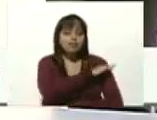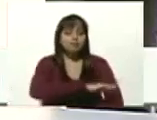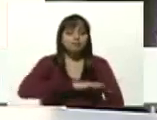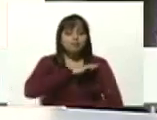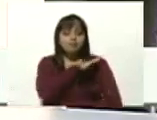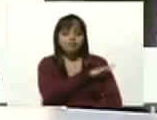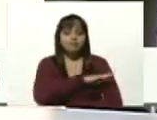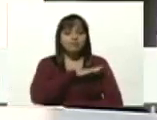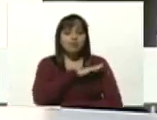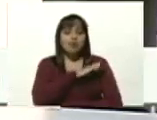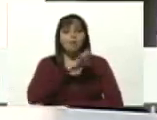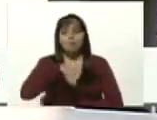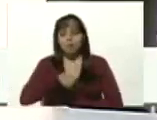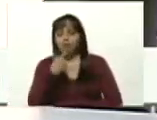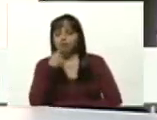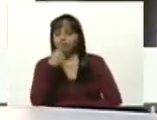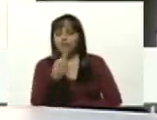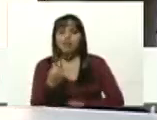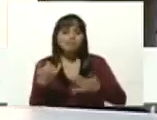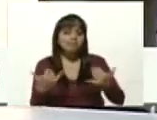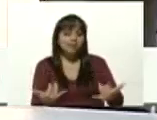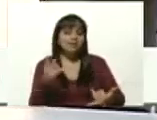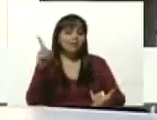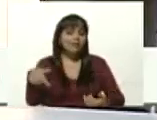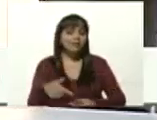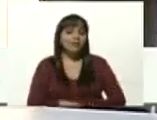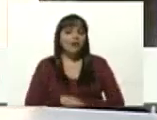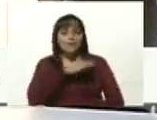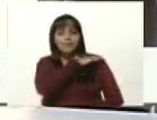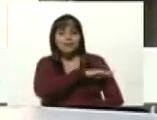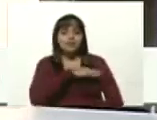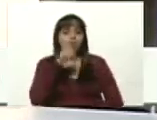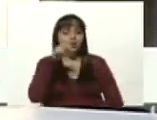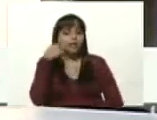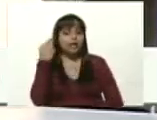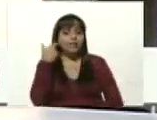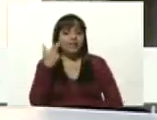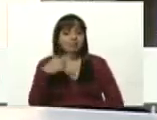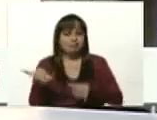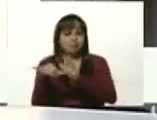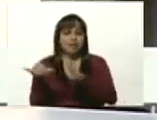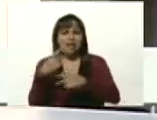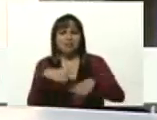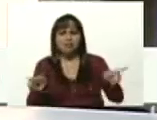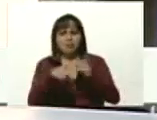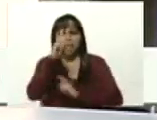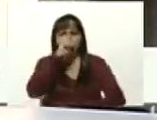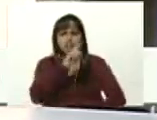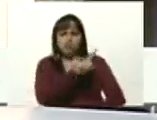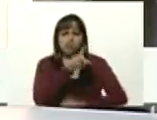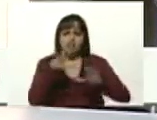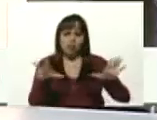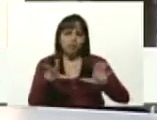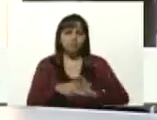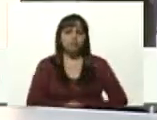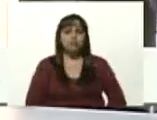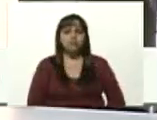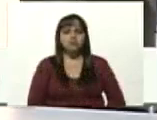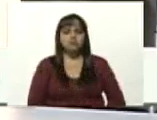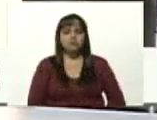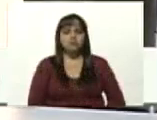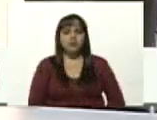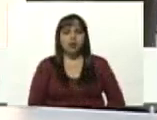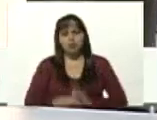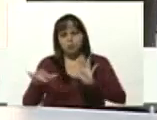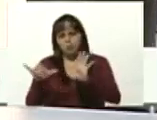hoy podemos decir que ya también la misión Riva va a cumplir sus 18 años presidente mayoría de edad próximo